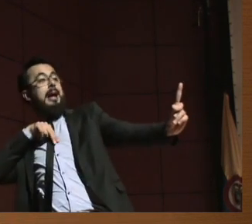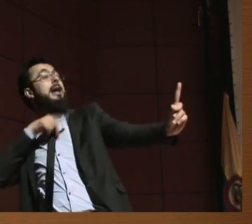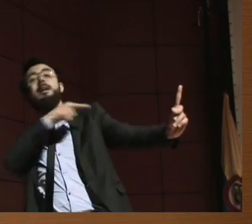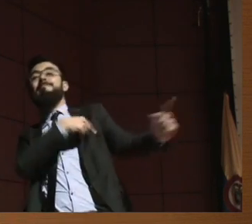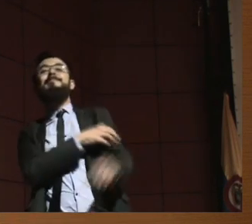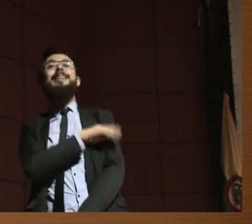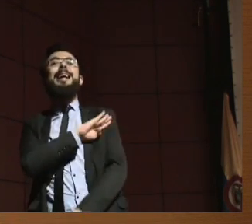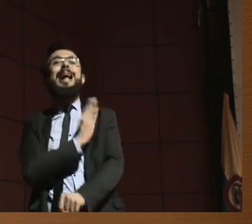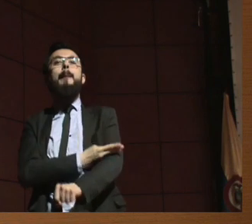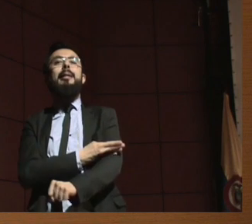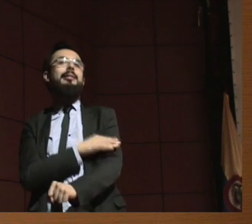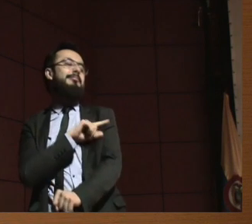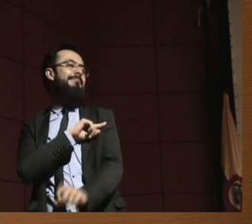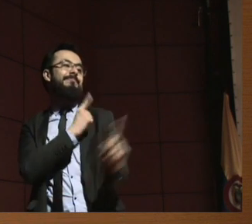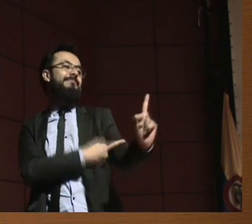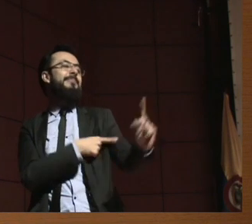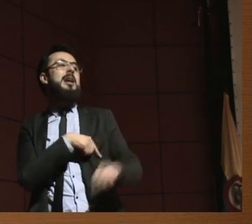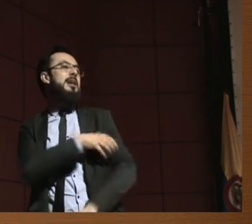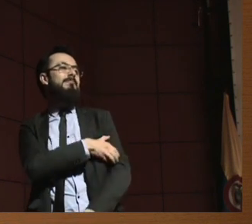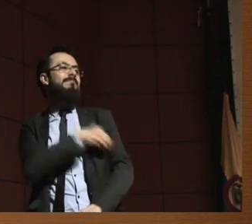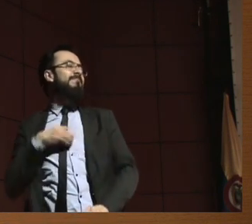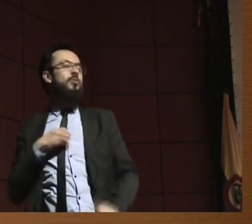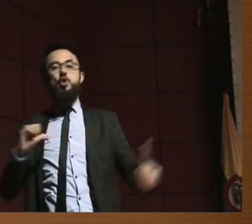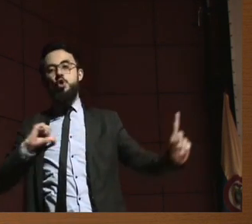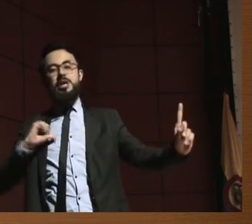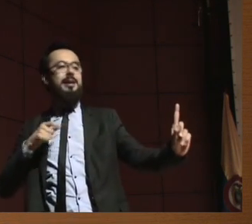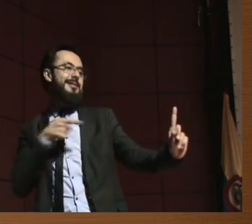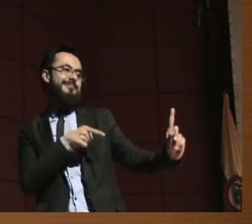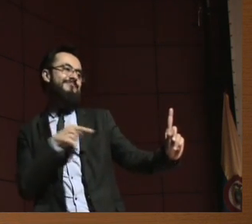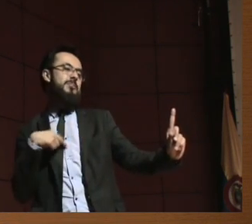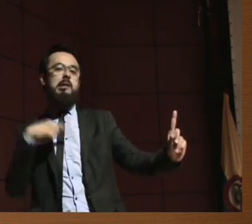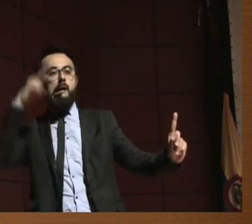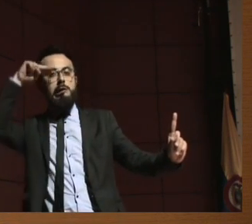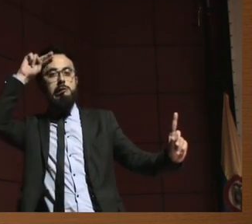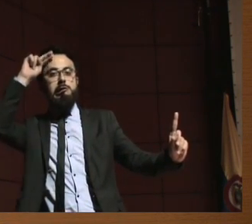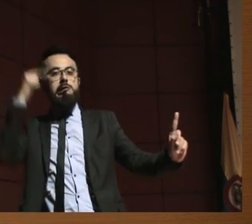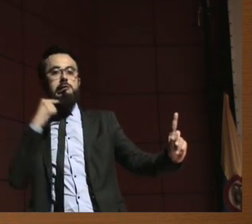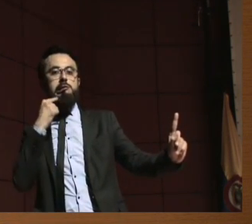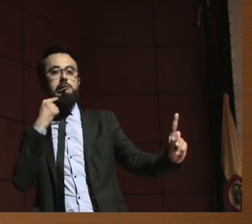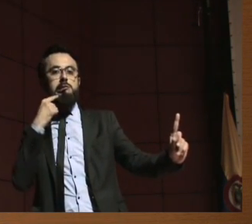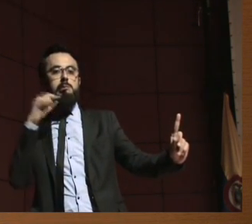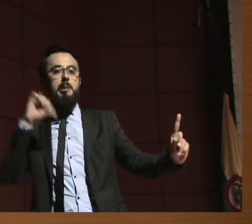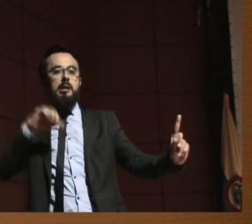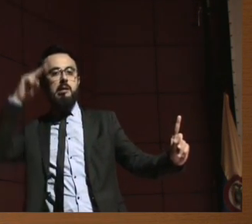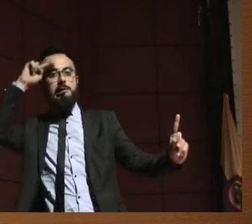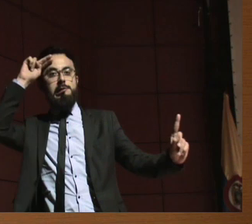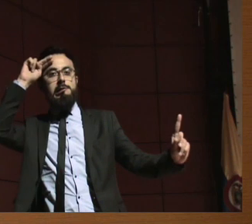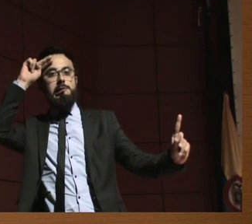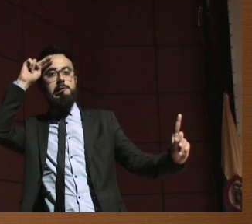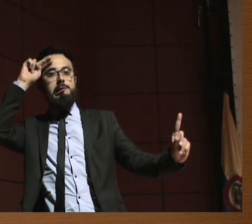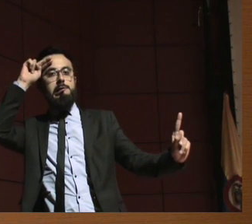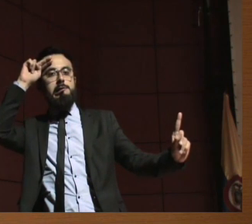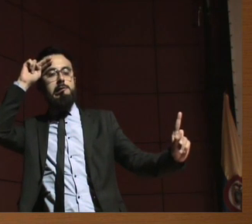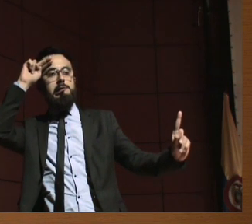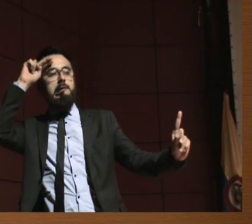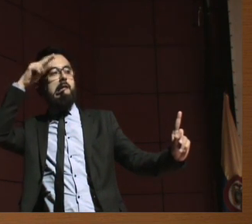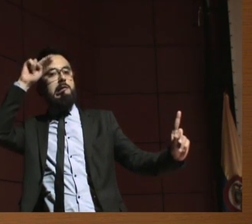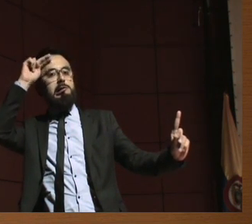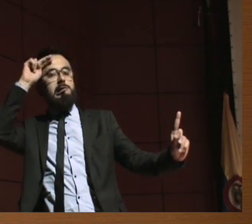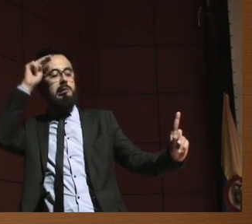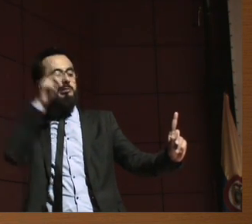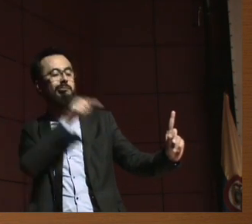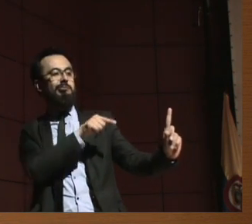Y lo que pasa es que no sabemos interpretarlo. Entonces, el tema es de interpretación y de qué necesitamos para poder llegar